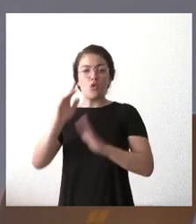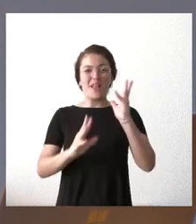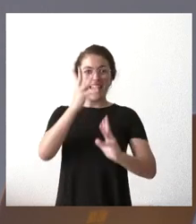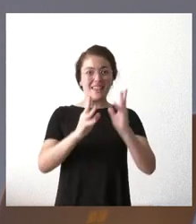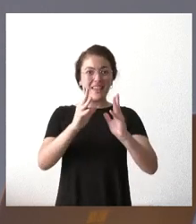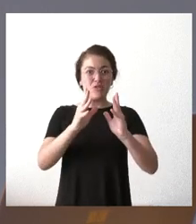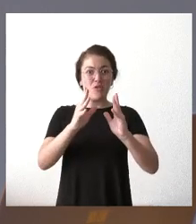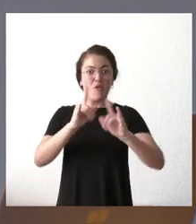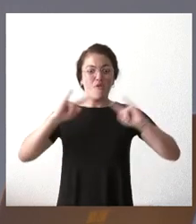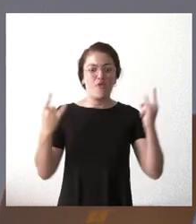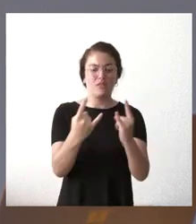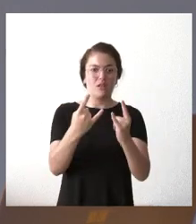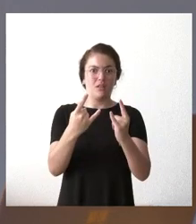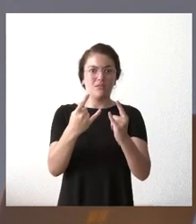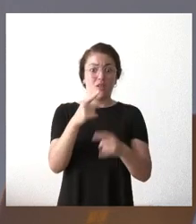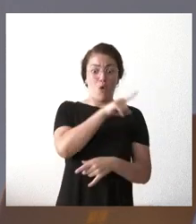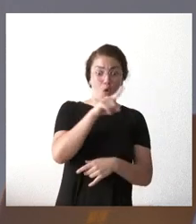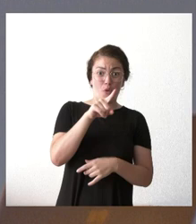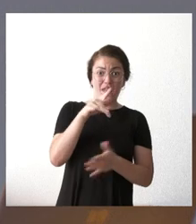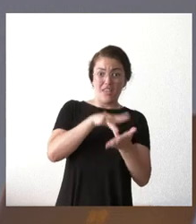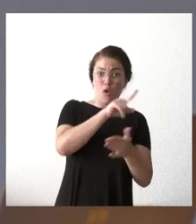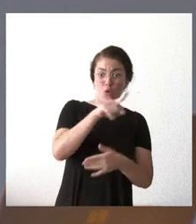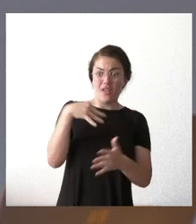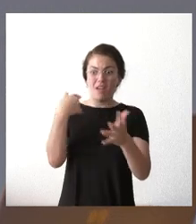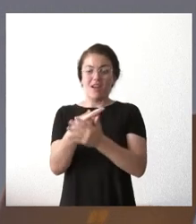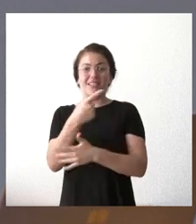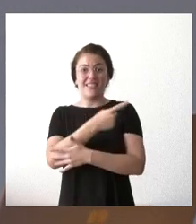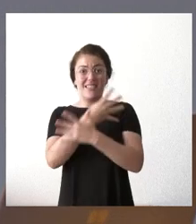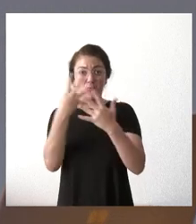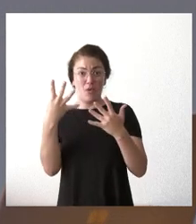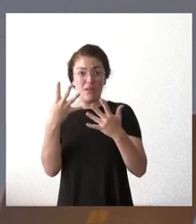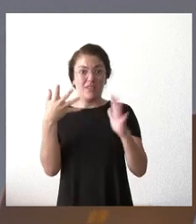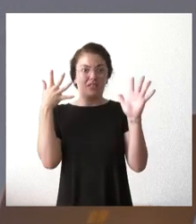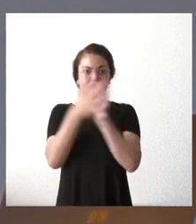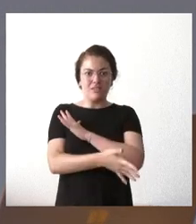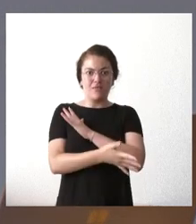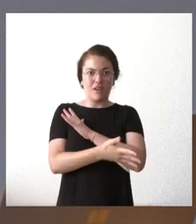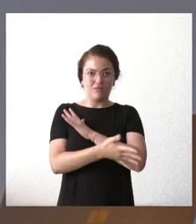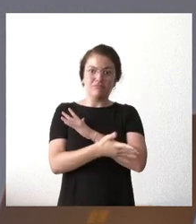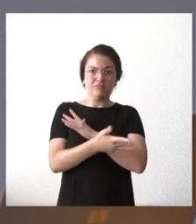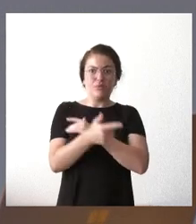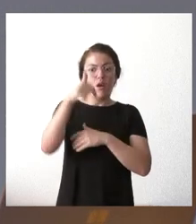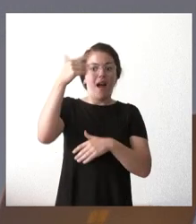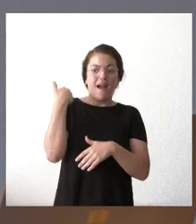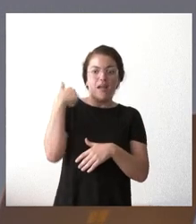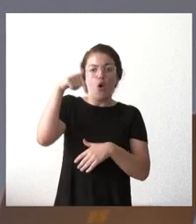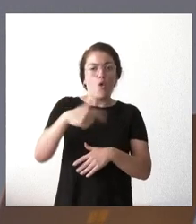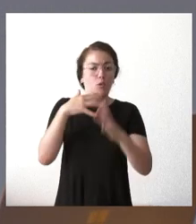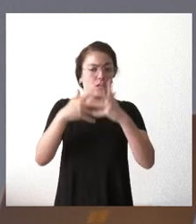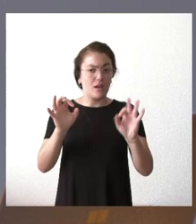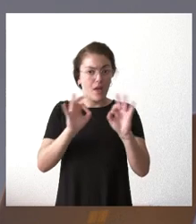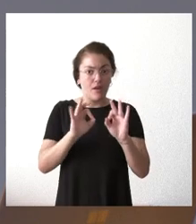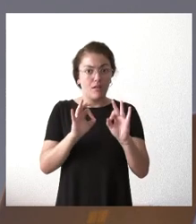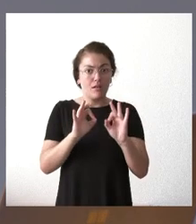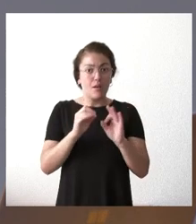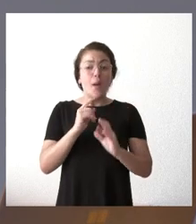191 incendios desde el día 11 hasta el día 19, habré que contabilizarlos de ayer y hoy. Repito, los que preocupaban